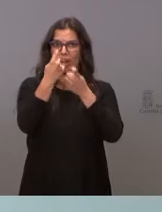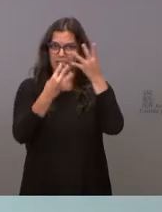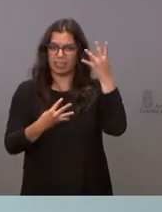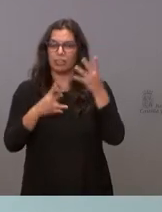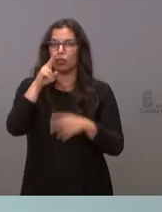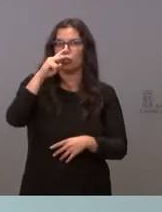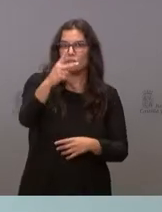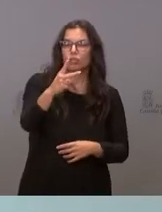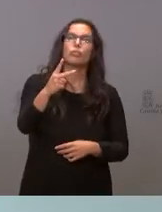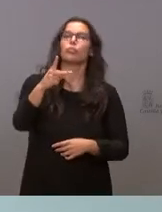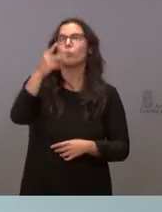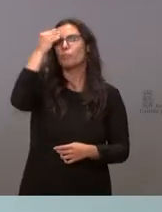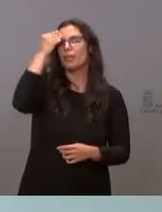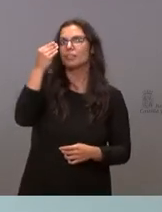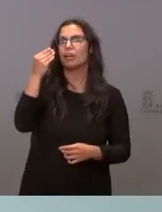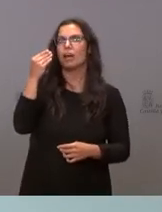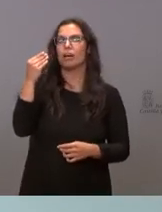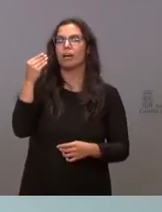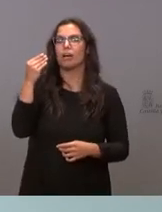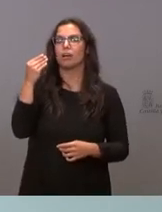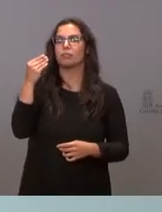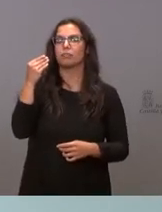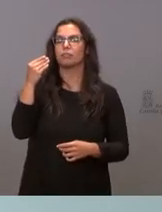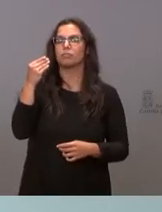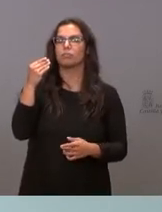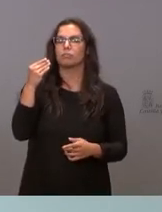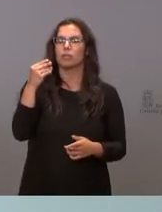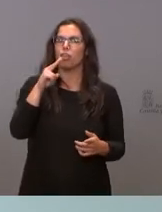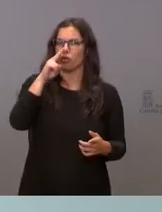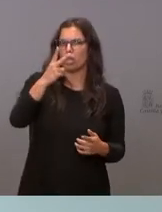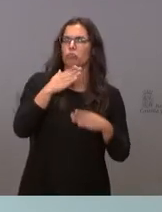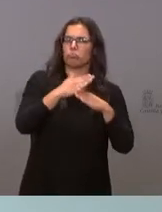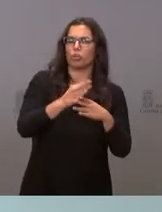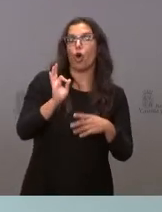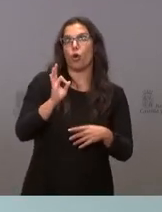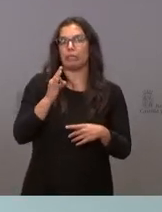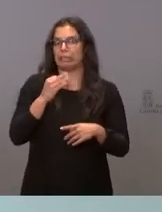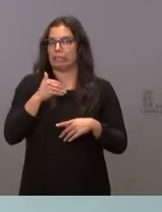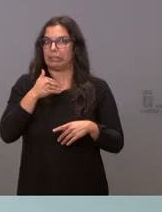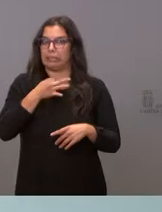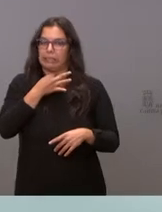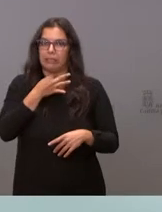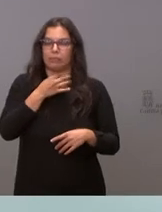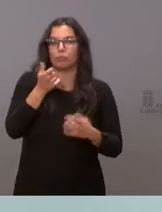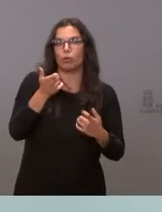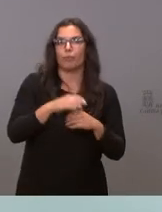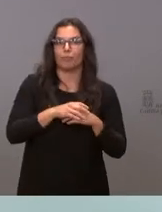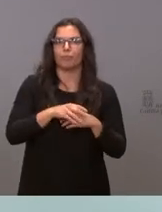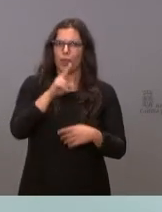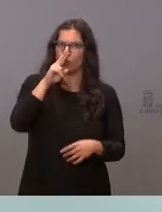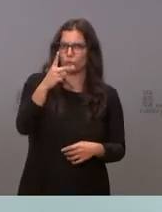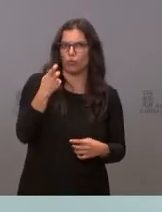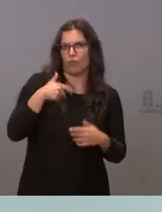todavía quedase en dos años o como si solamente quedase en dos años. Gracias. Tenemos dos años por